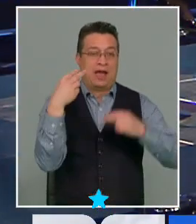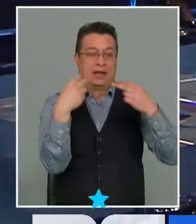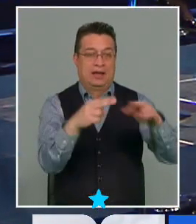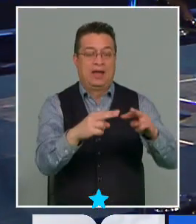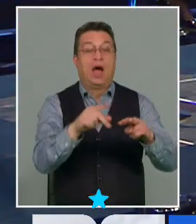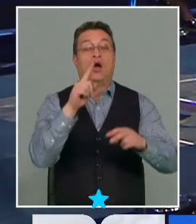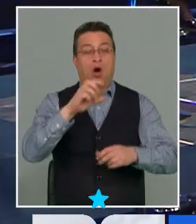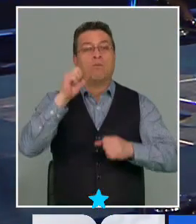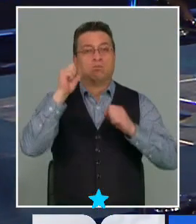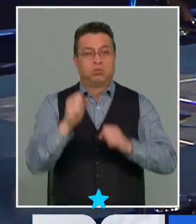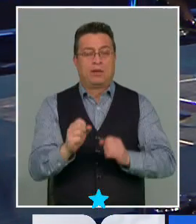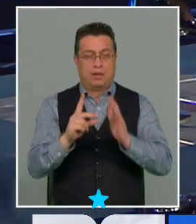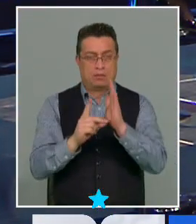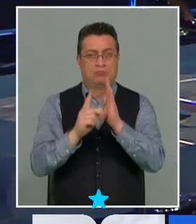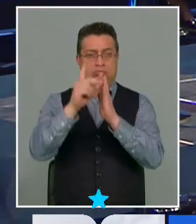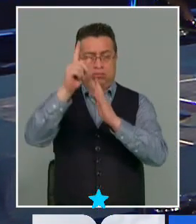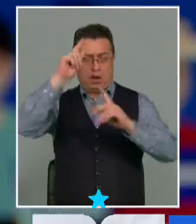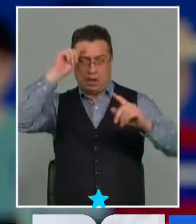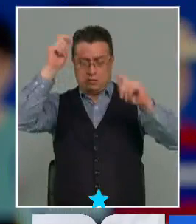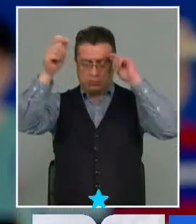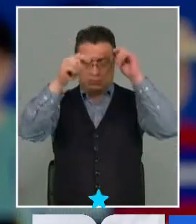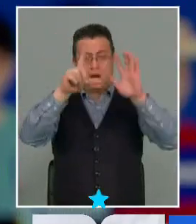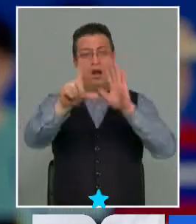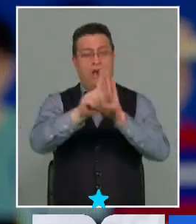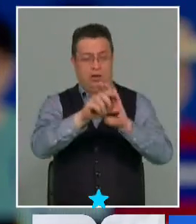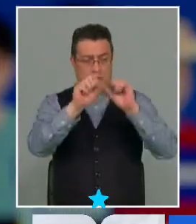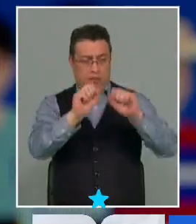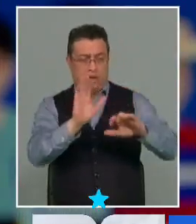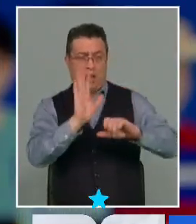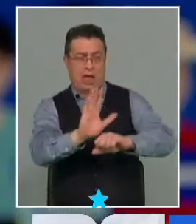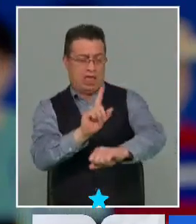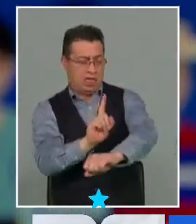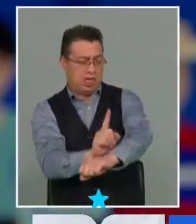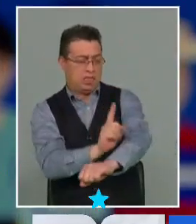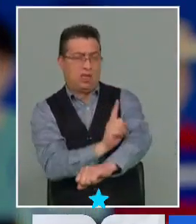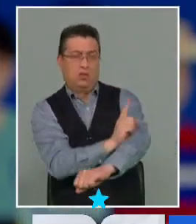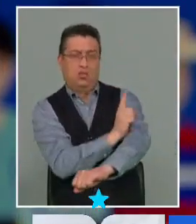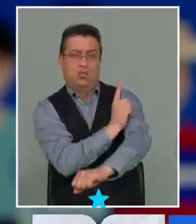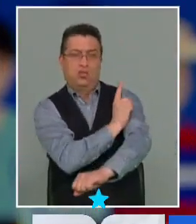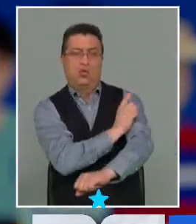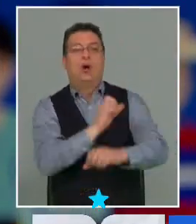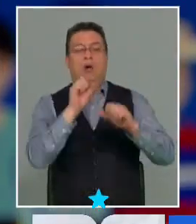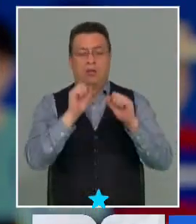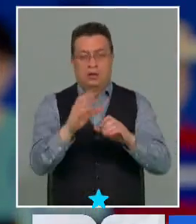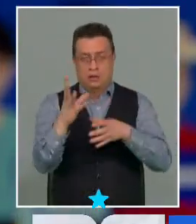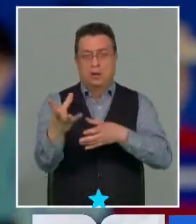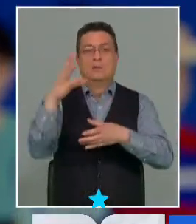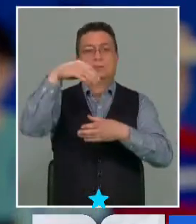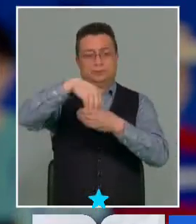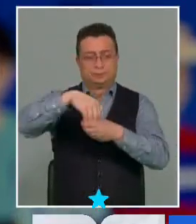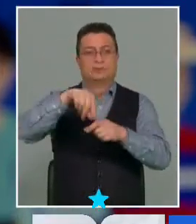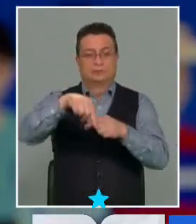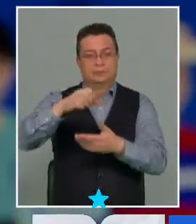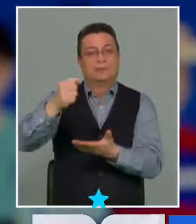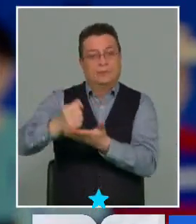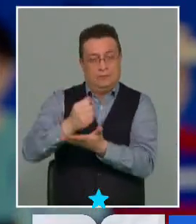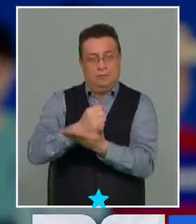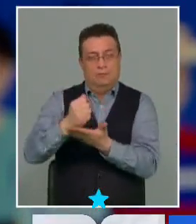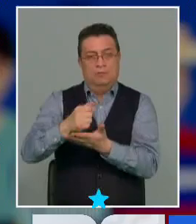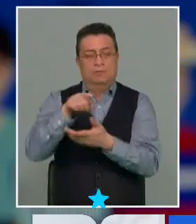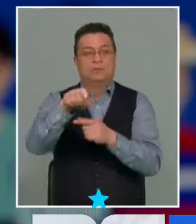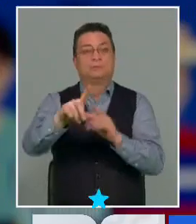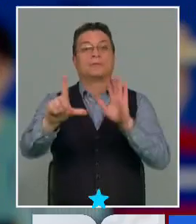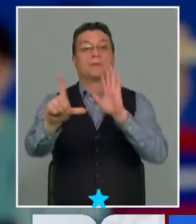pueden desarrollar iniciativas de ley que van a incorporarse o van a empezar a tramitarse